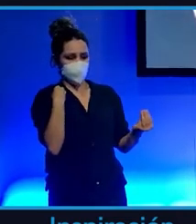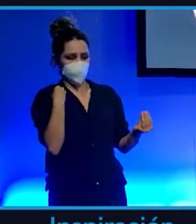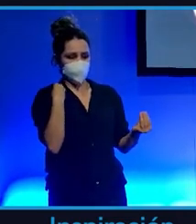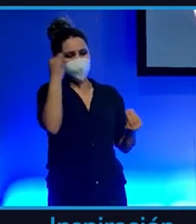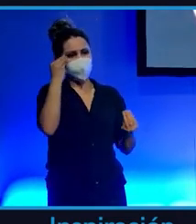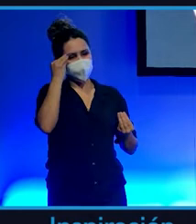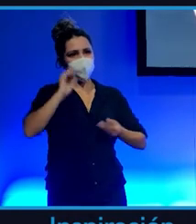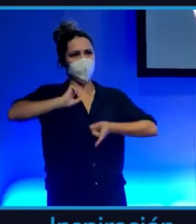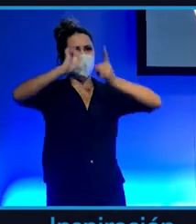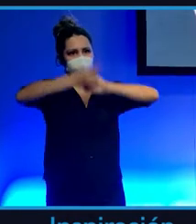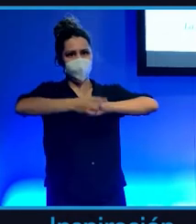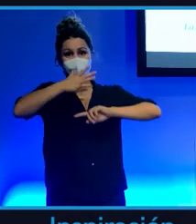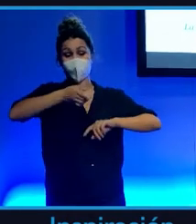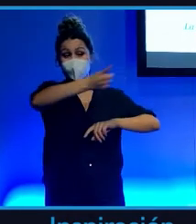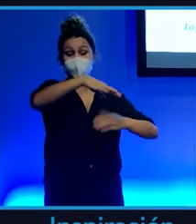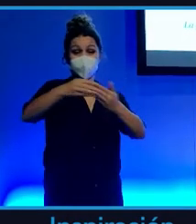que quieren Bitcoin.